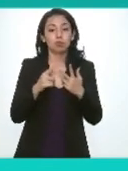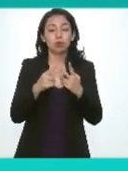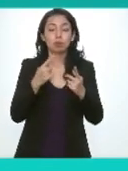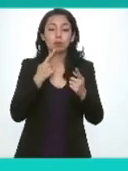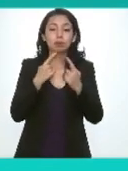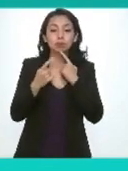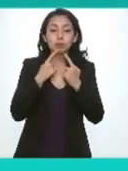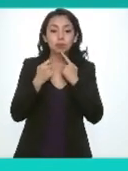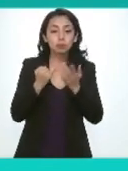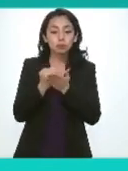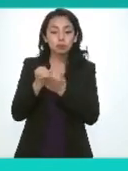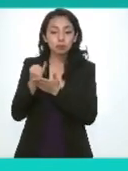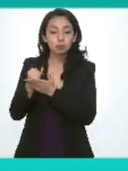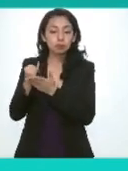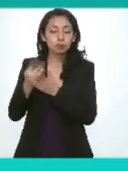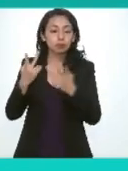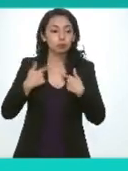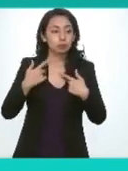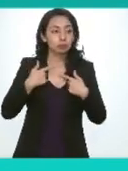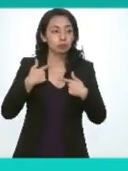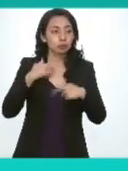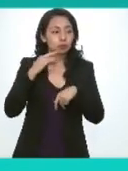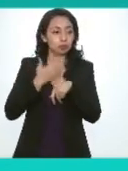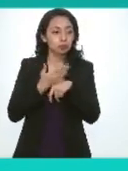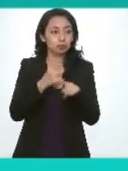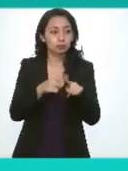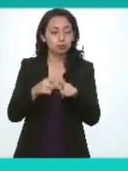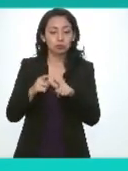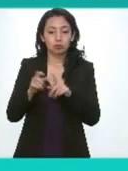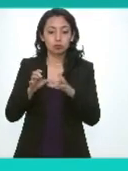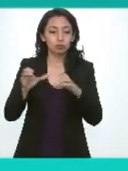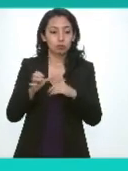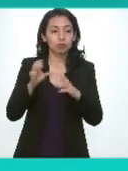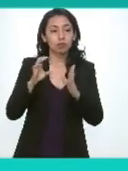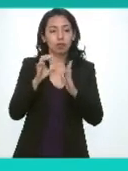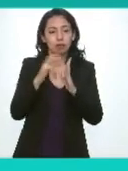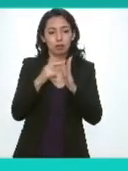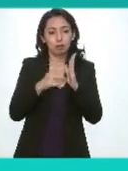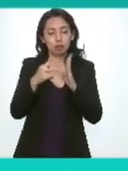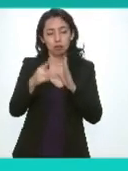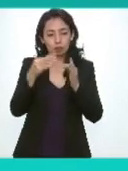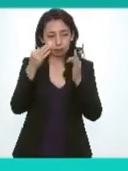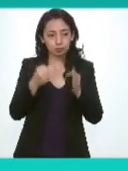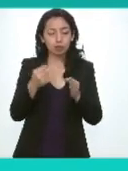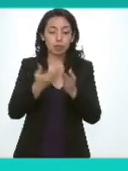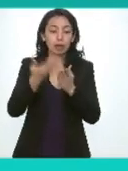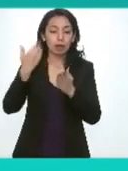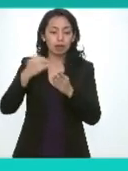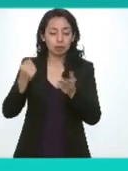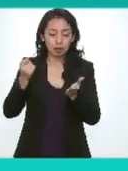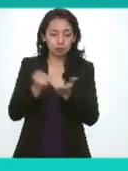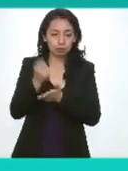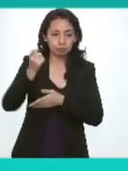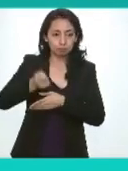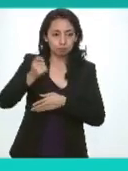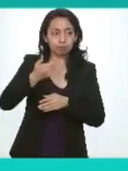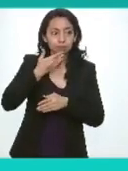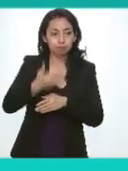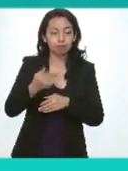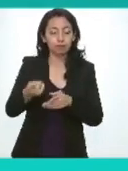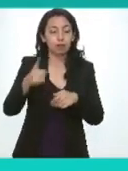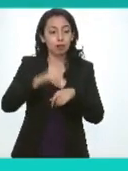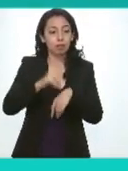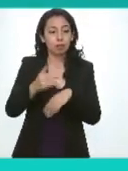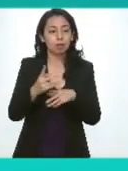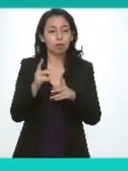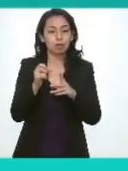de derechos de la persona digital en el entorno digital código buenas prácticas mismo que fue aprobada en la primera sesión extraordinaria la comisión de